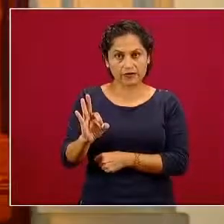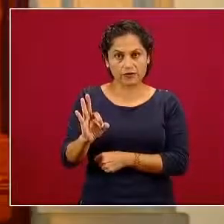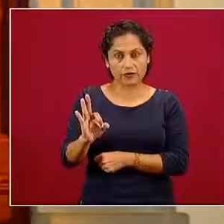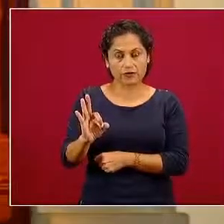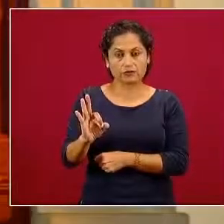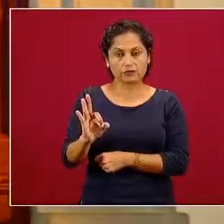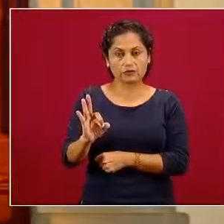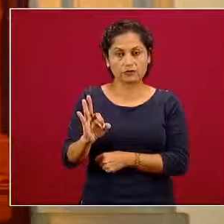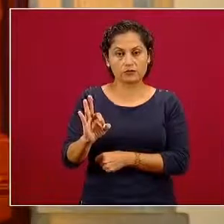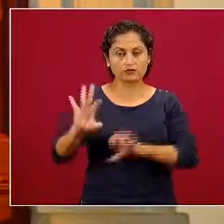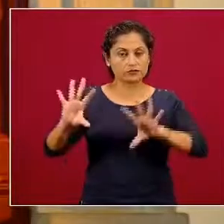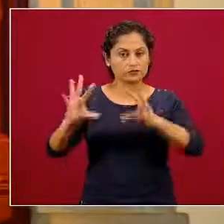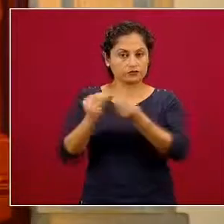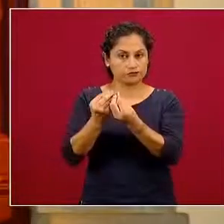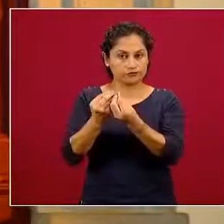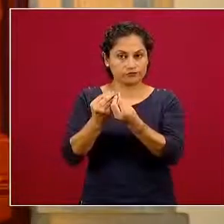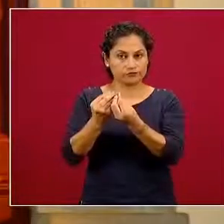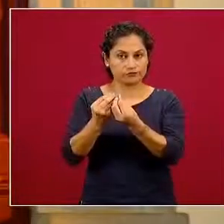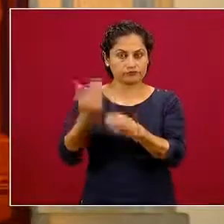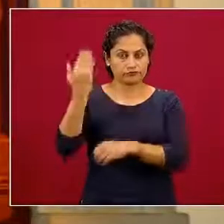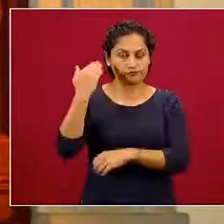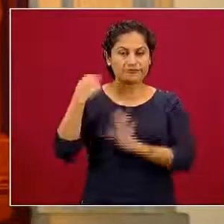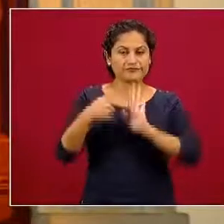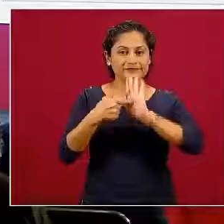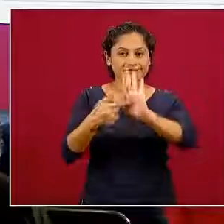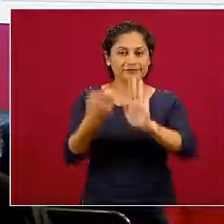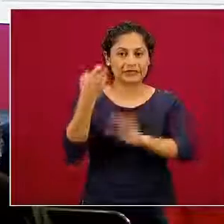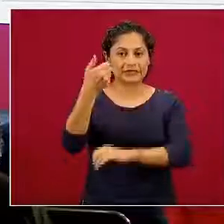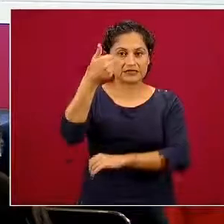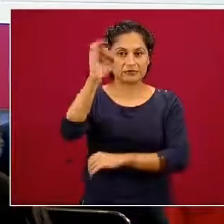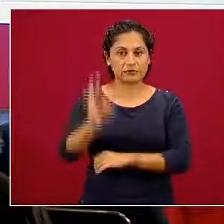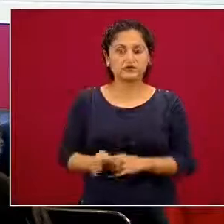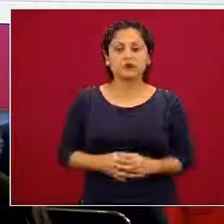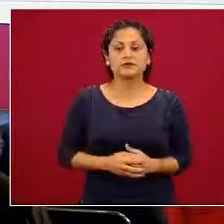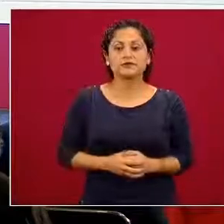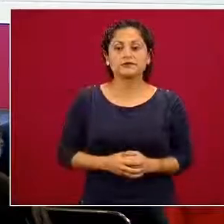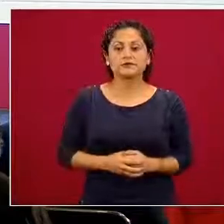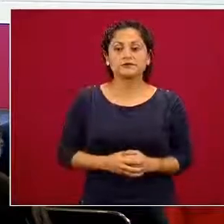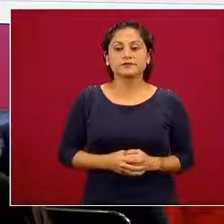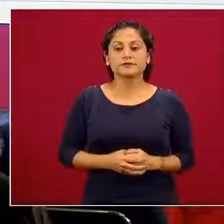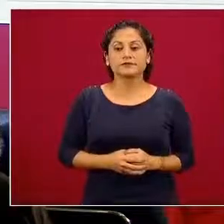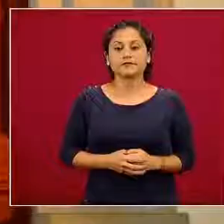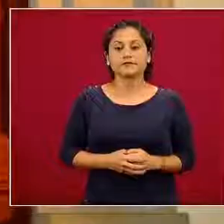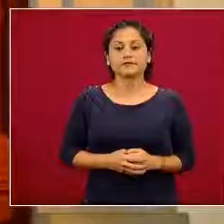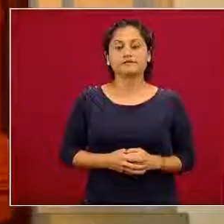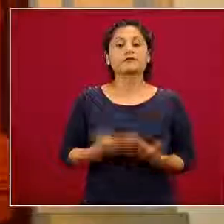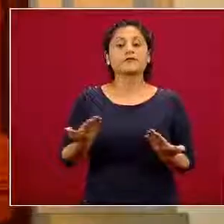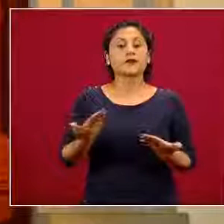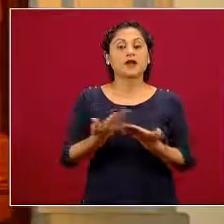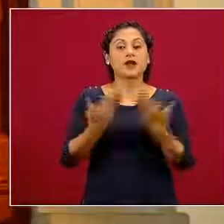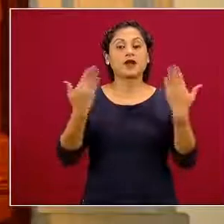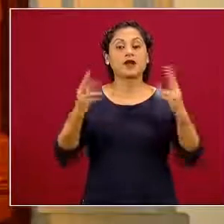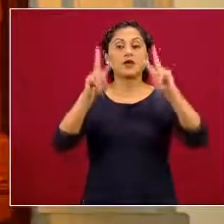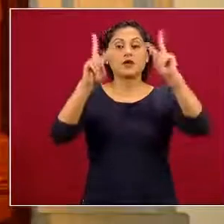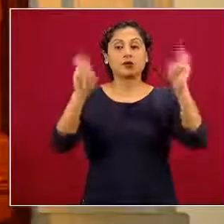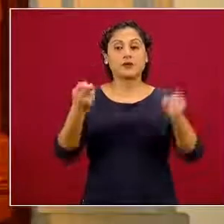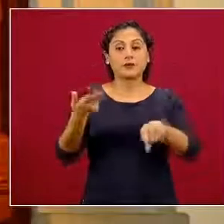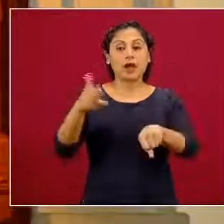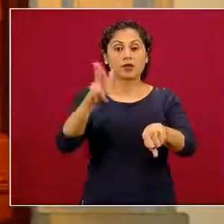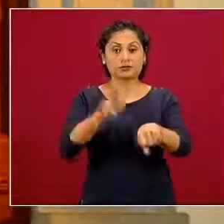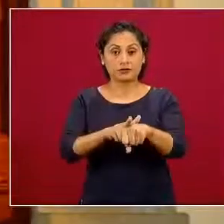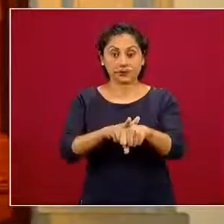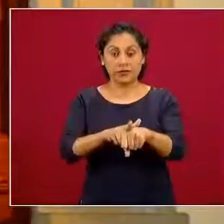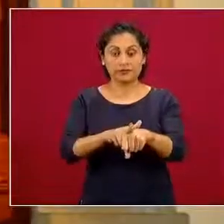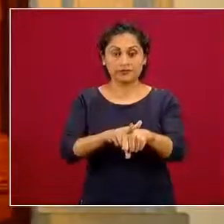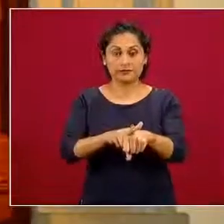ese total estimado que comentábamos hace un momento. Veamos finalmente la ocupación y disponibilidad hospitalaria.